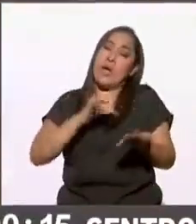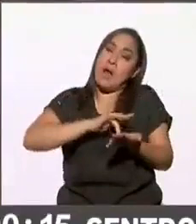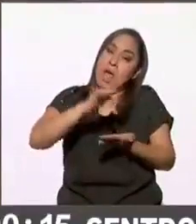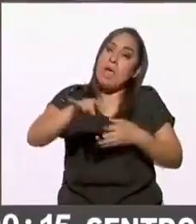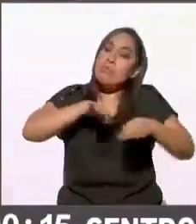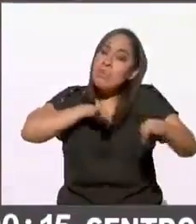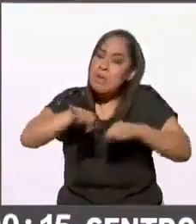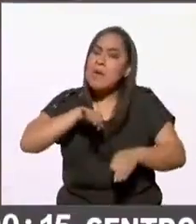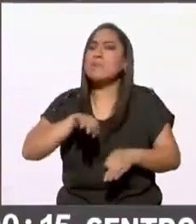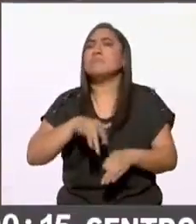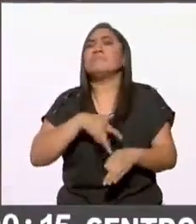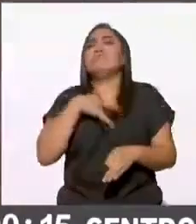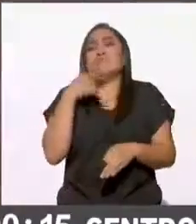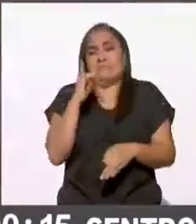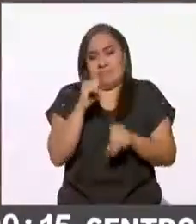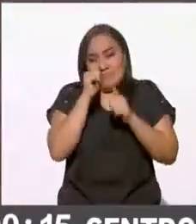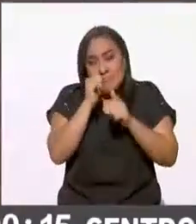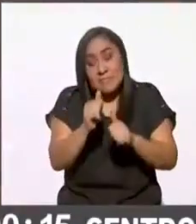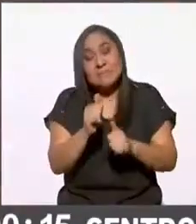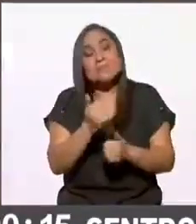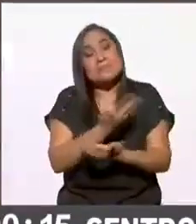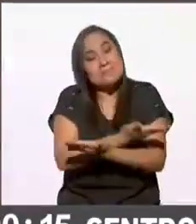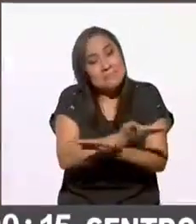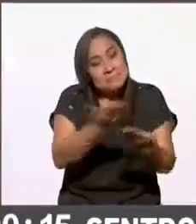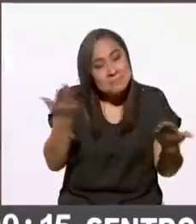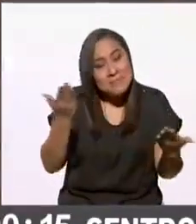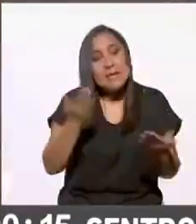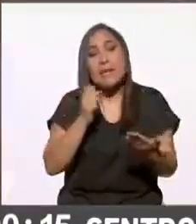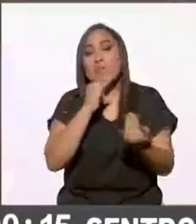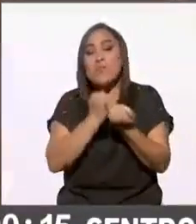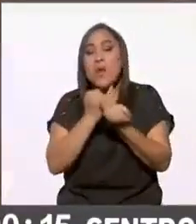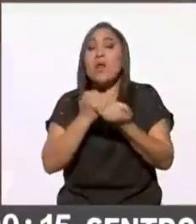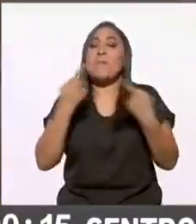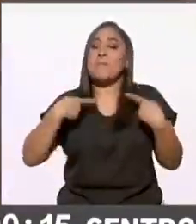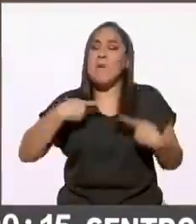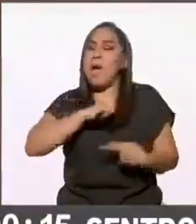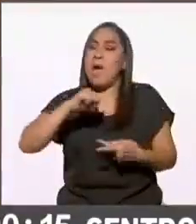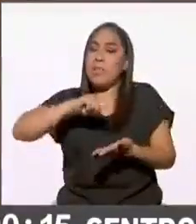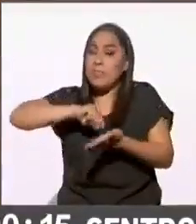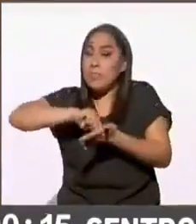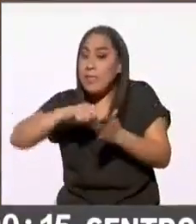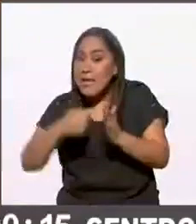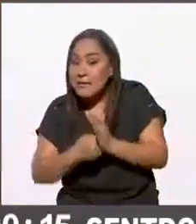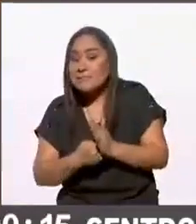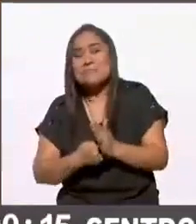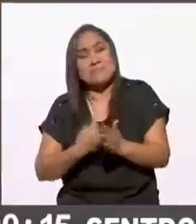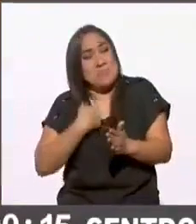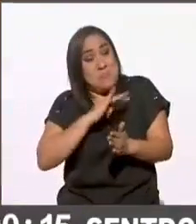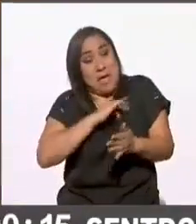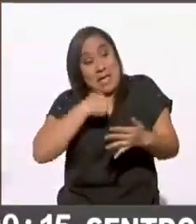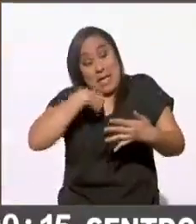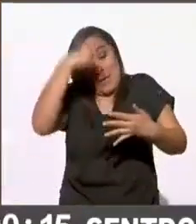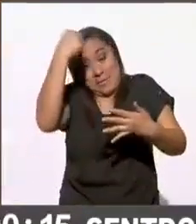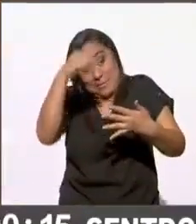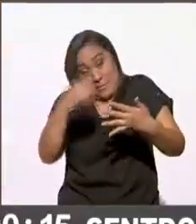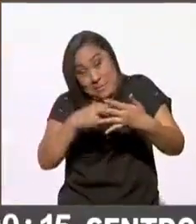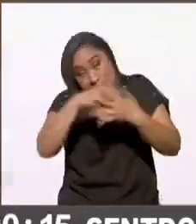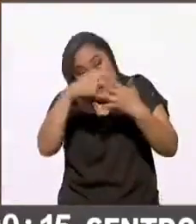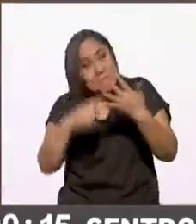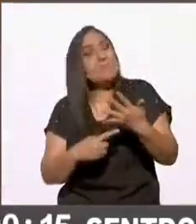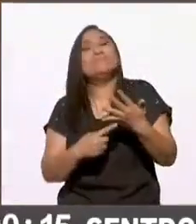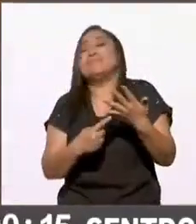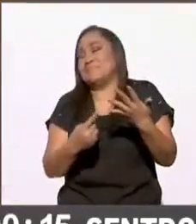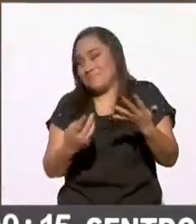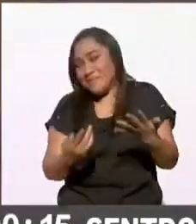por ese compromiso y a todos y cada uno de los técnicos quisiera mencionar todos porque de verdad todos se lo